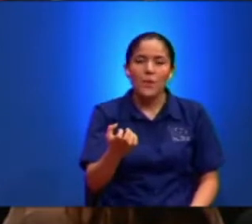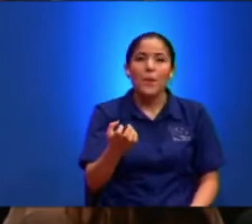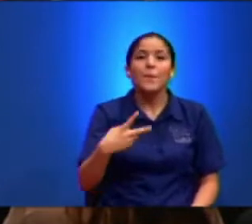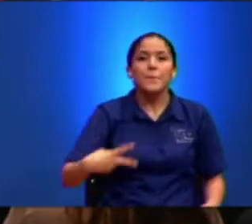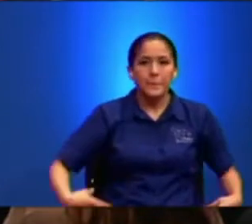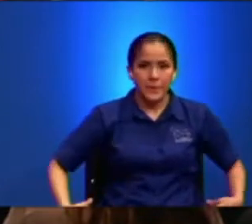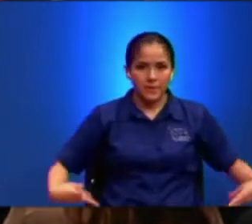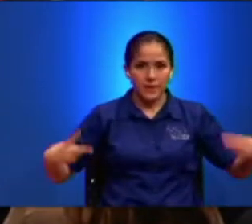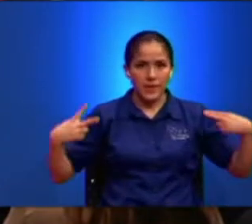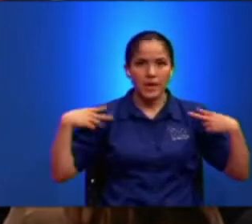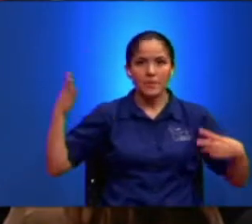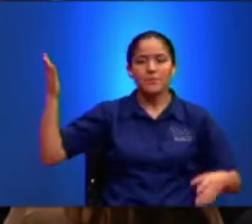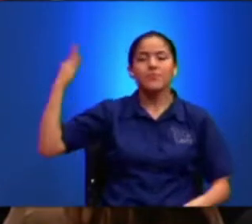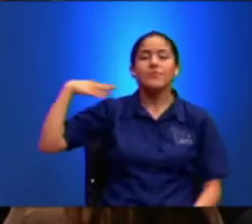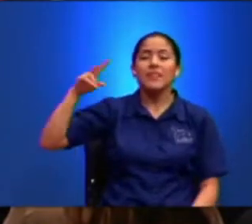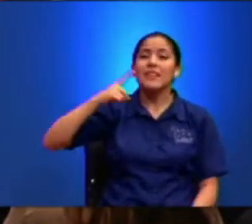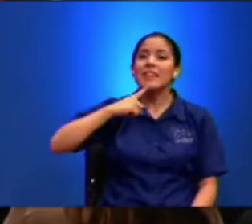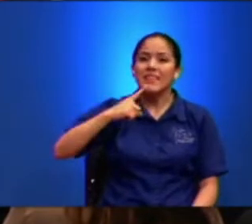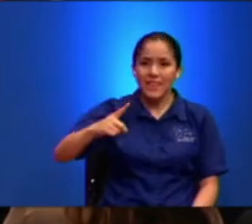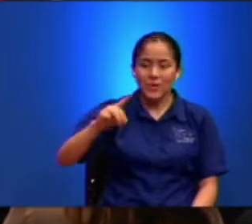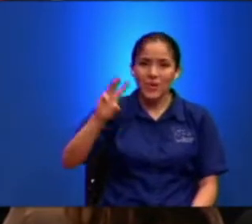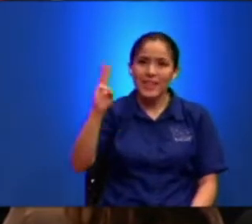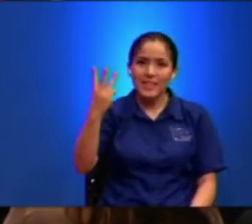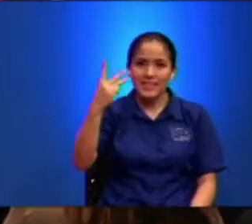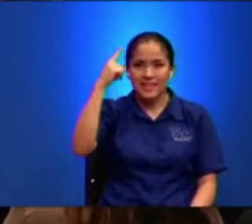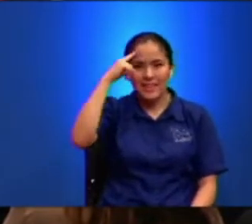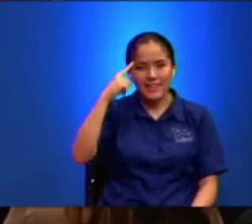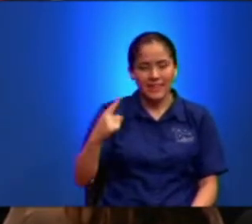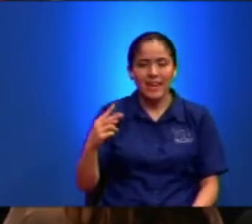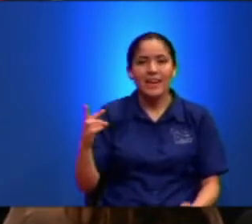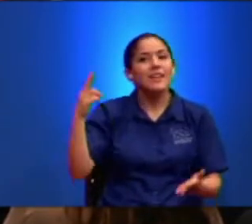Dijo Que Al Tercer Día Resucitaría